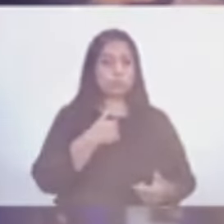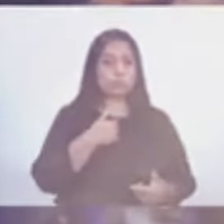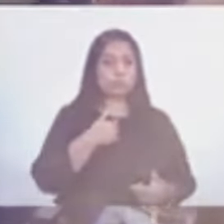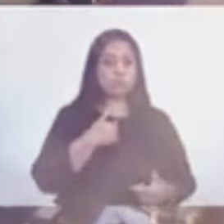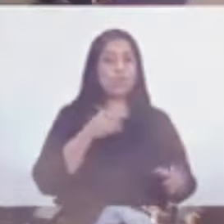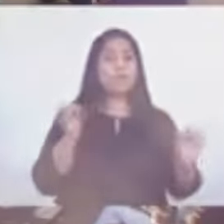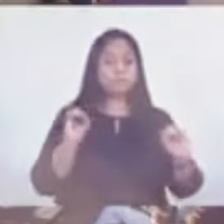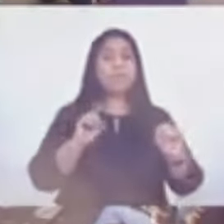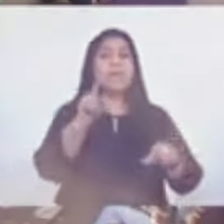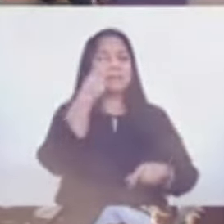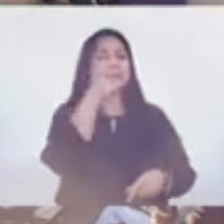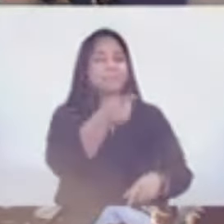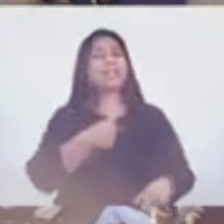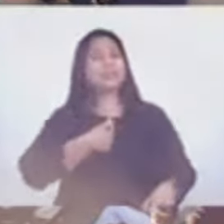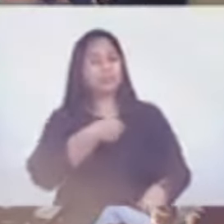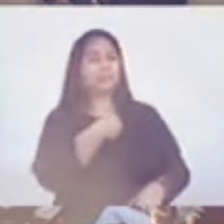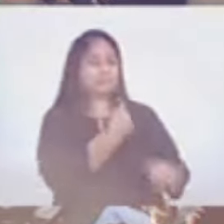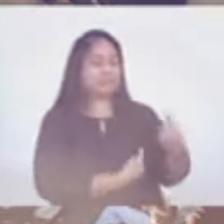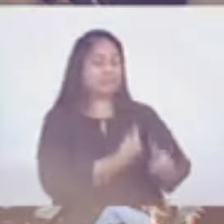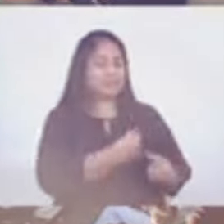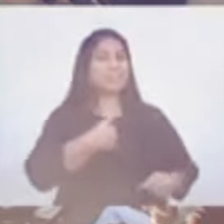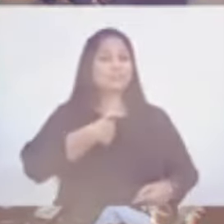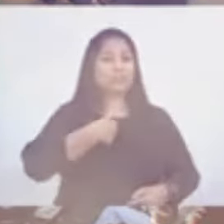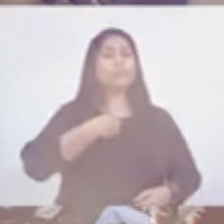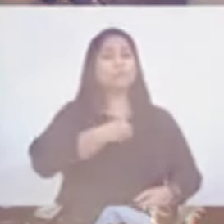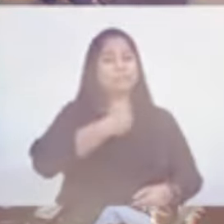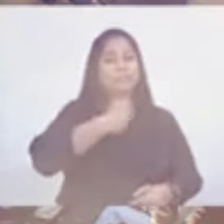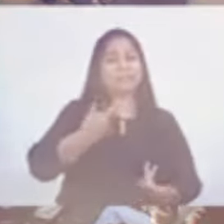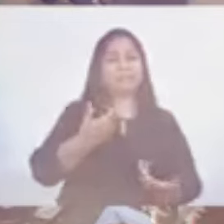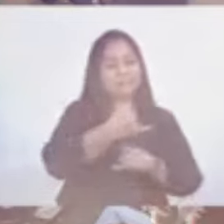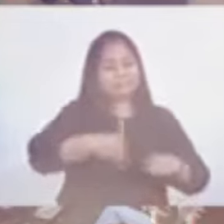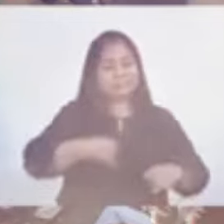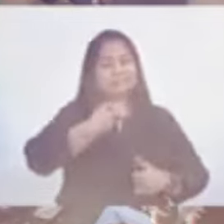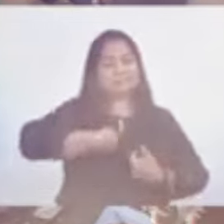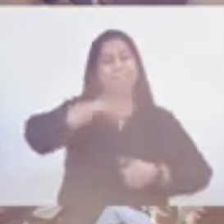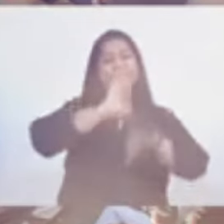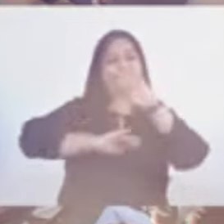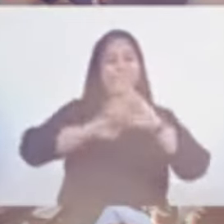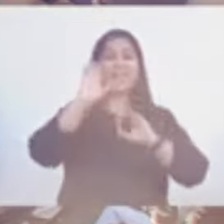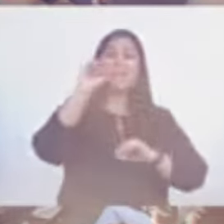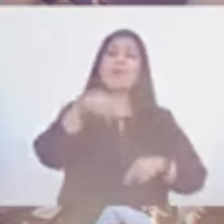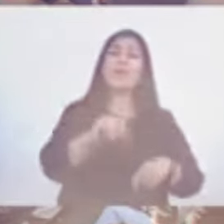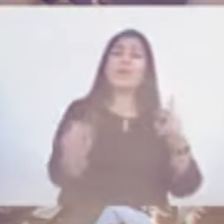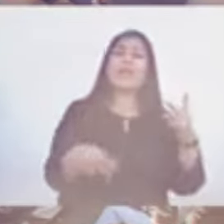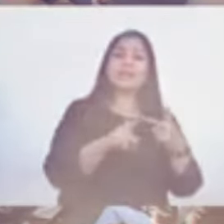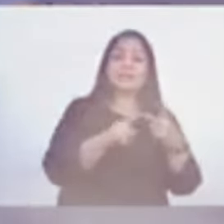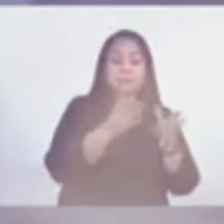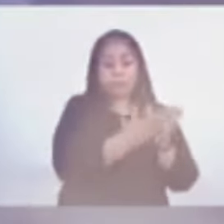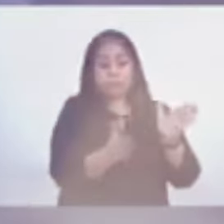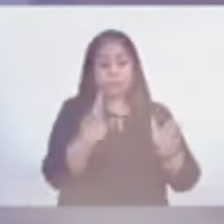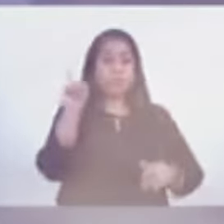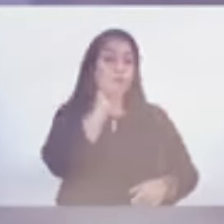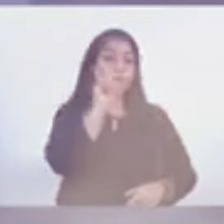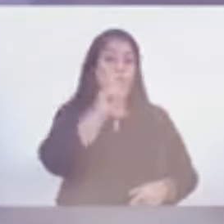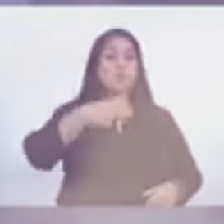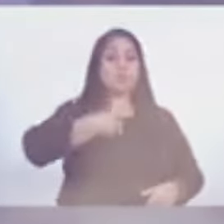Bueno, los envidio, porque yo de alguna manera soy un arquitecto frustrado. Este, porque en la segunda parte de mi juventud me